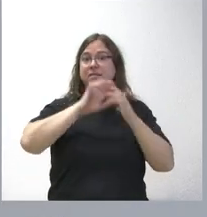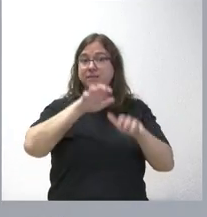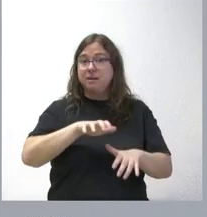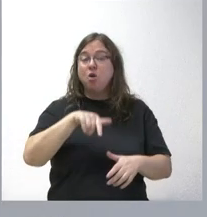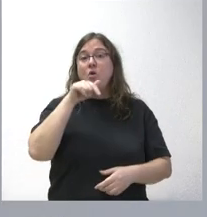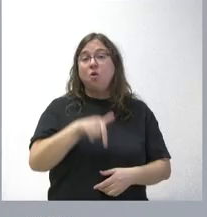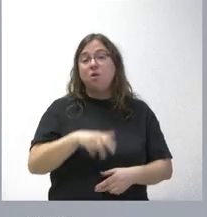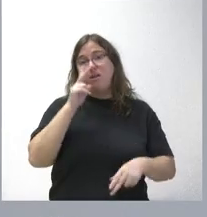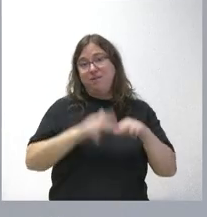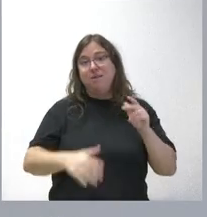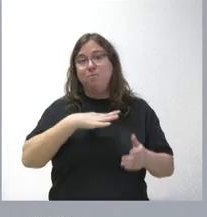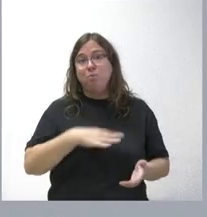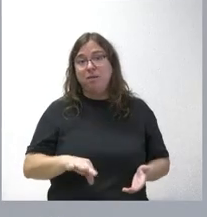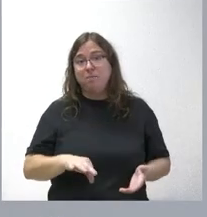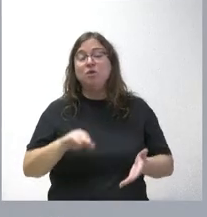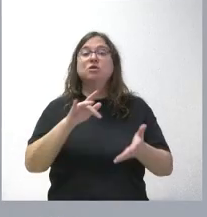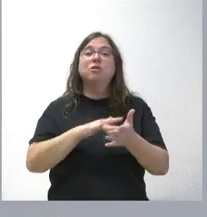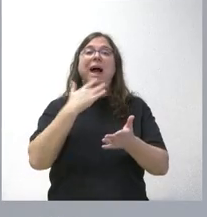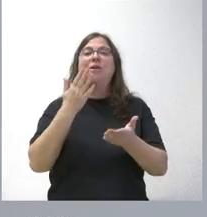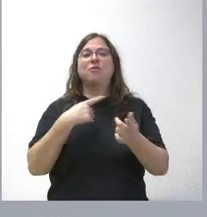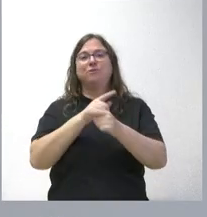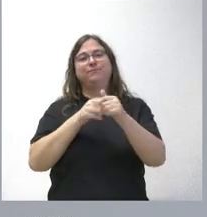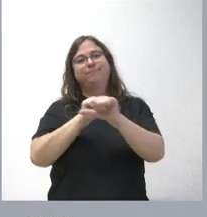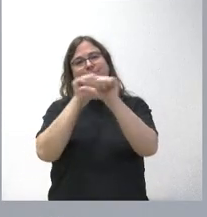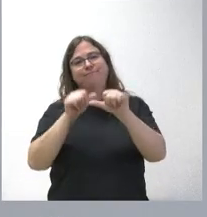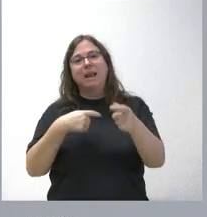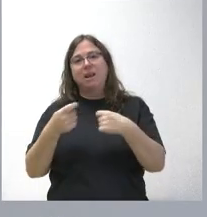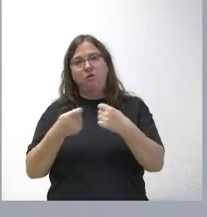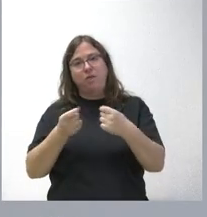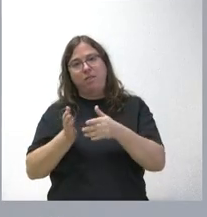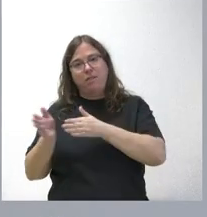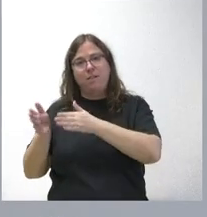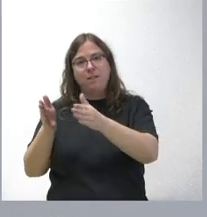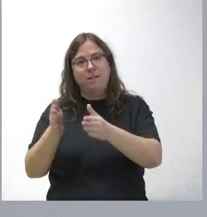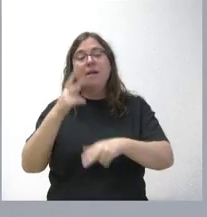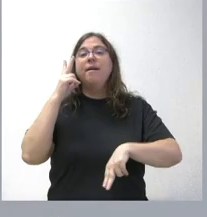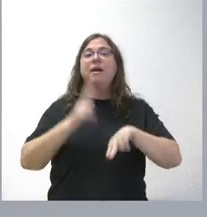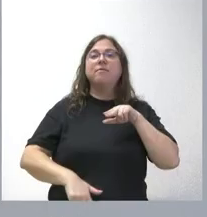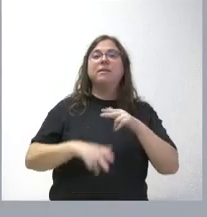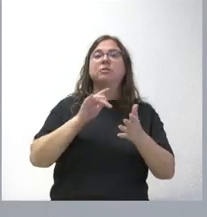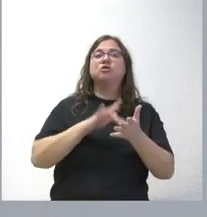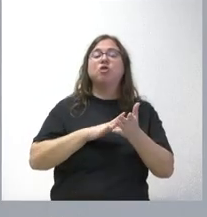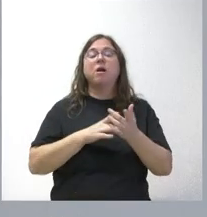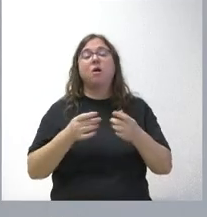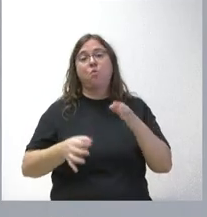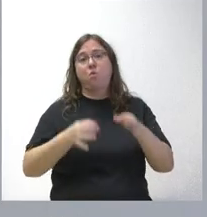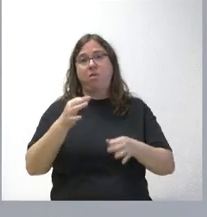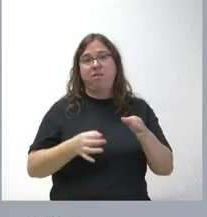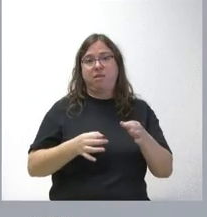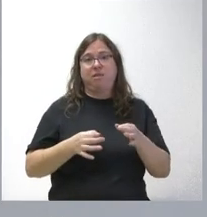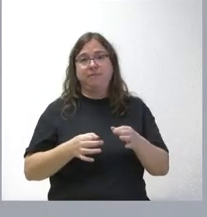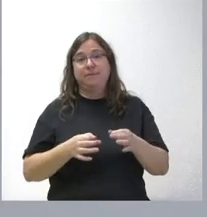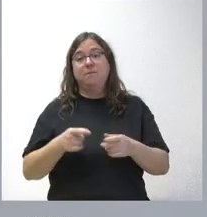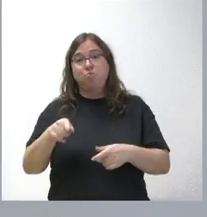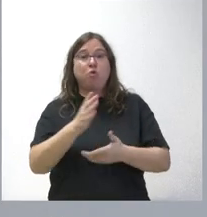pues hoy podamos evitarlo. Haya una vía de negociación, se cree un cauce y nos evitemos ir a una vía judicial de una aspiración